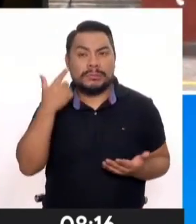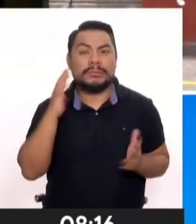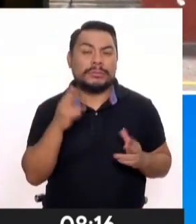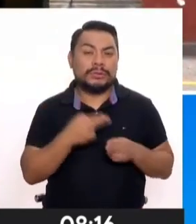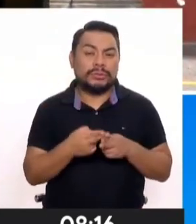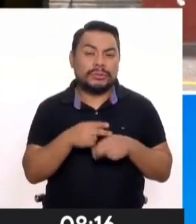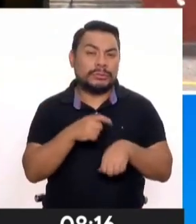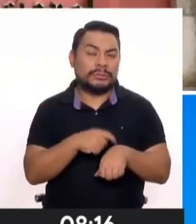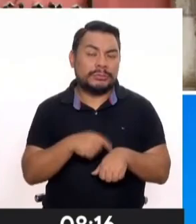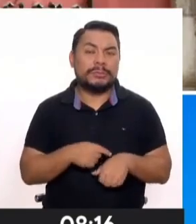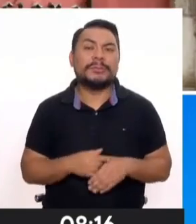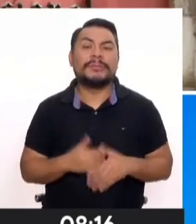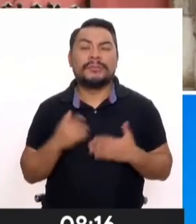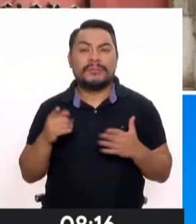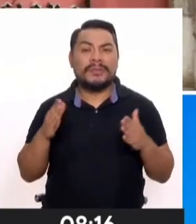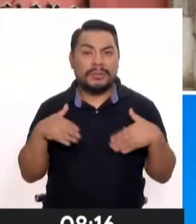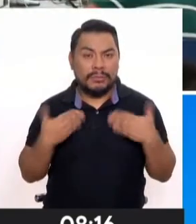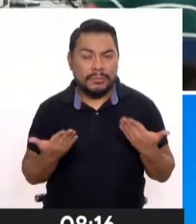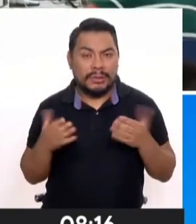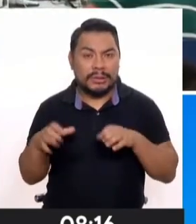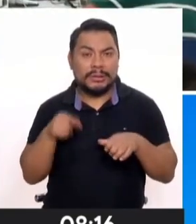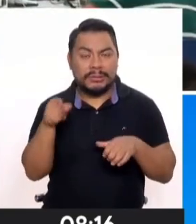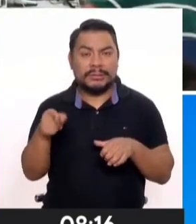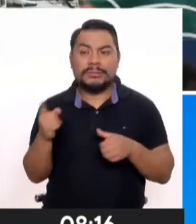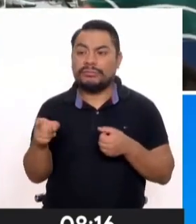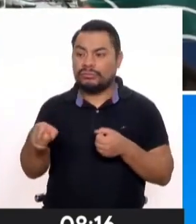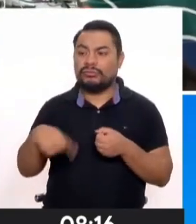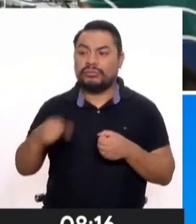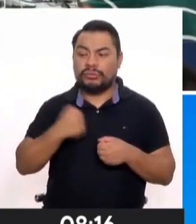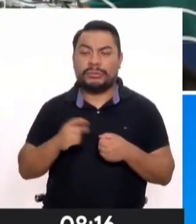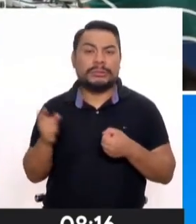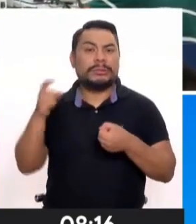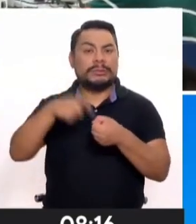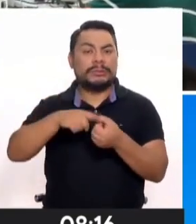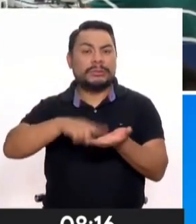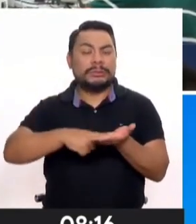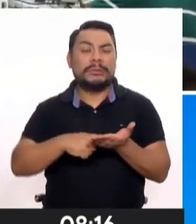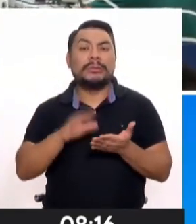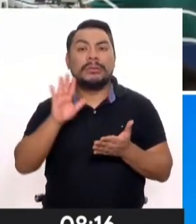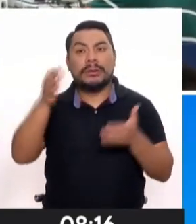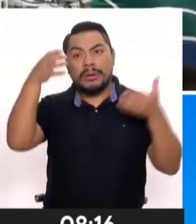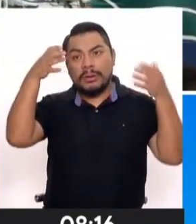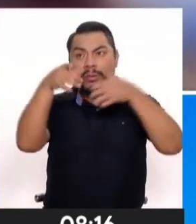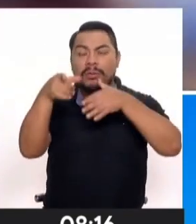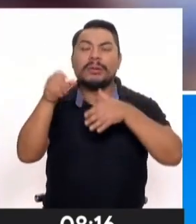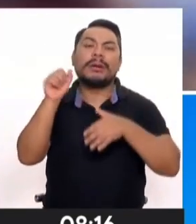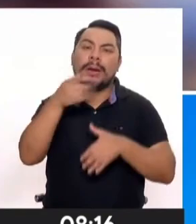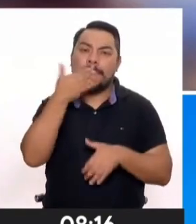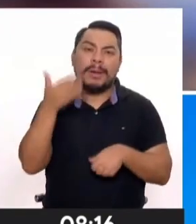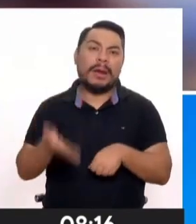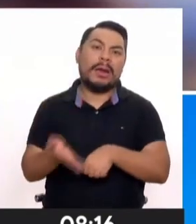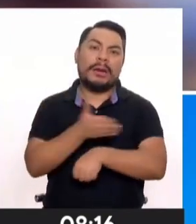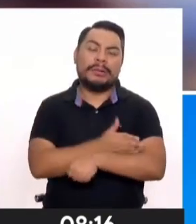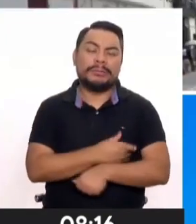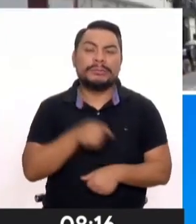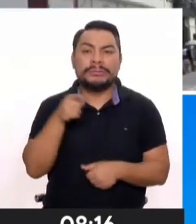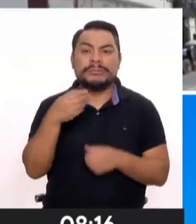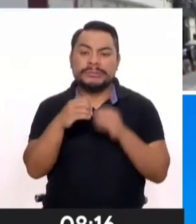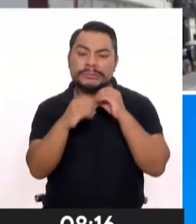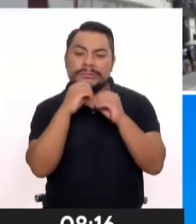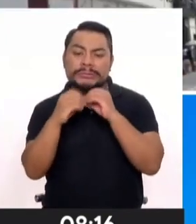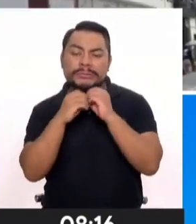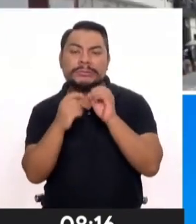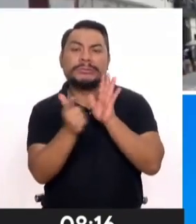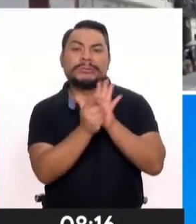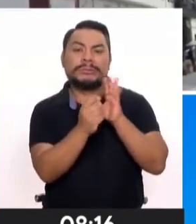muy pronta, para que pueda hacer esa inscripción, salvo que el Congreso cumpla cuanto antes con poner fin a